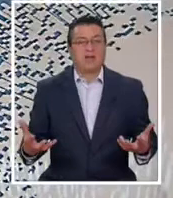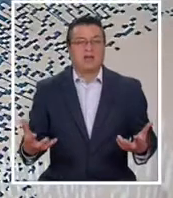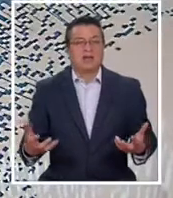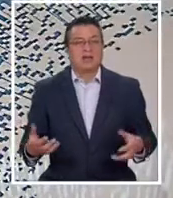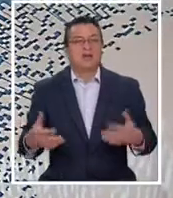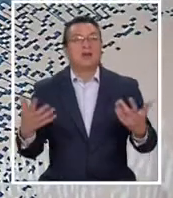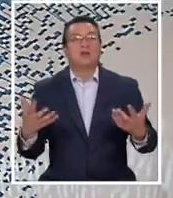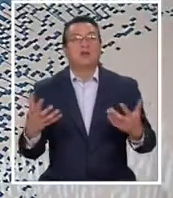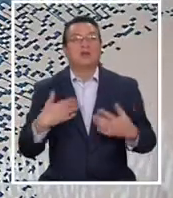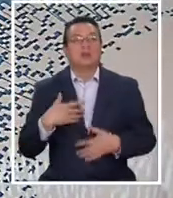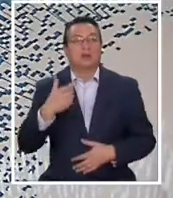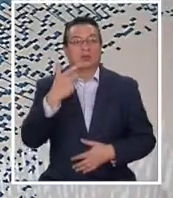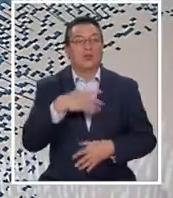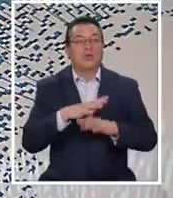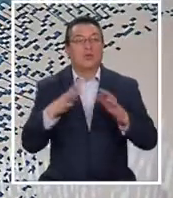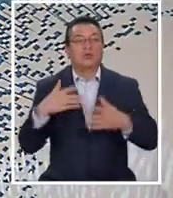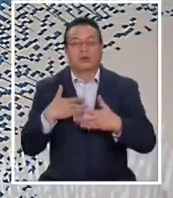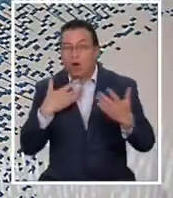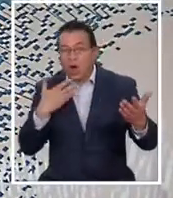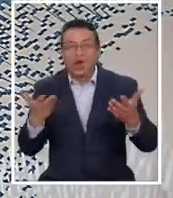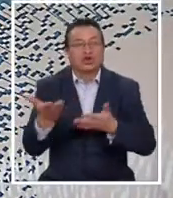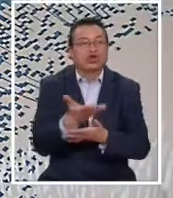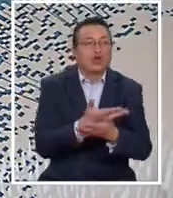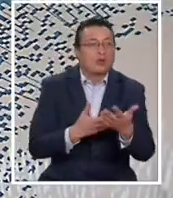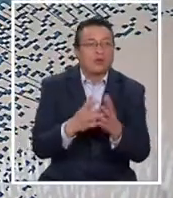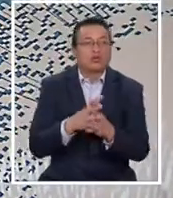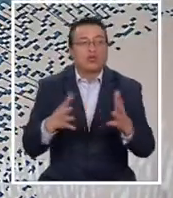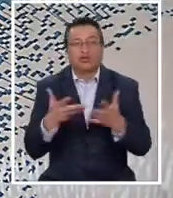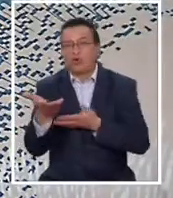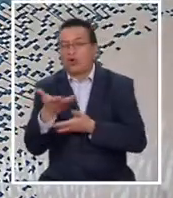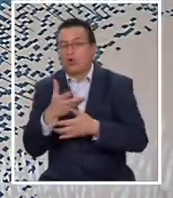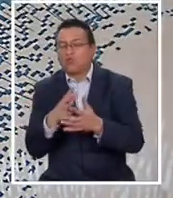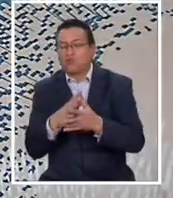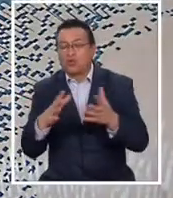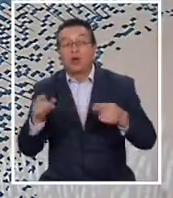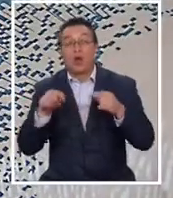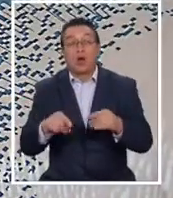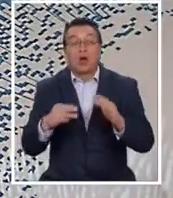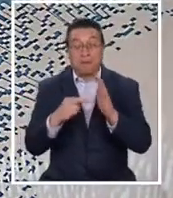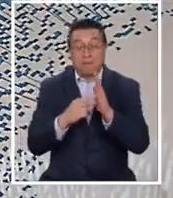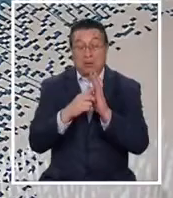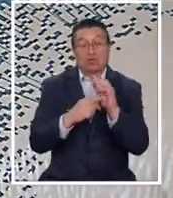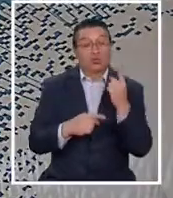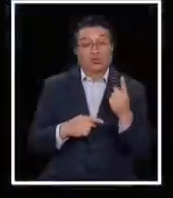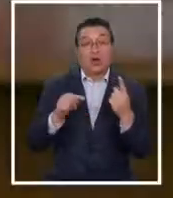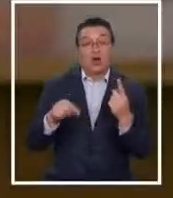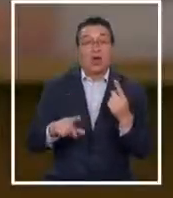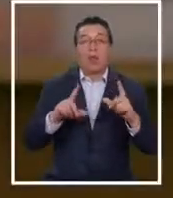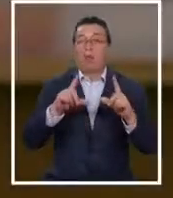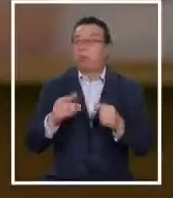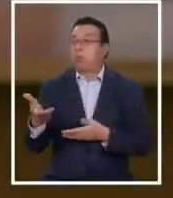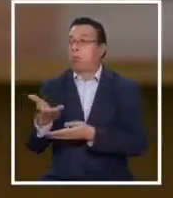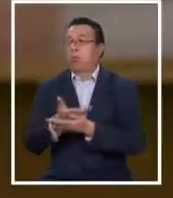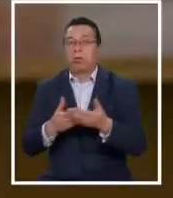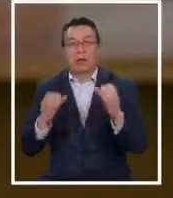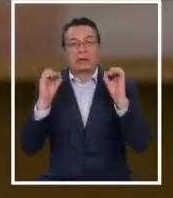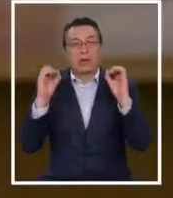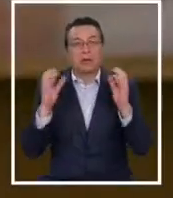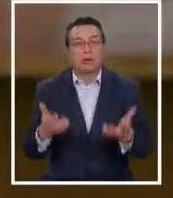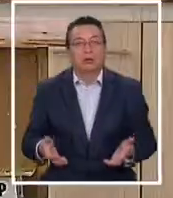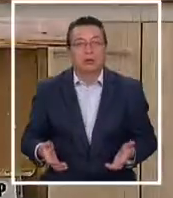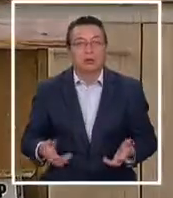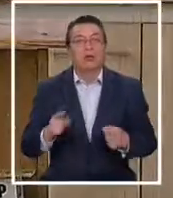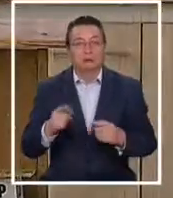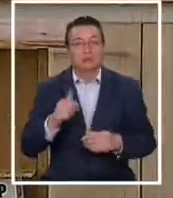Era porque yo era súper social. Yo era súper social. Y con la cuarentena no era nada social. Y así pasa sus